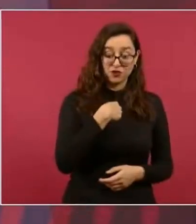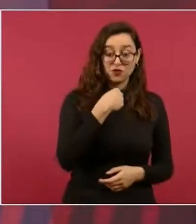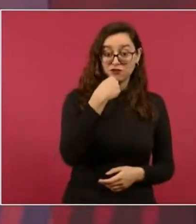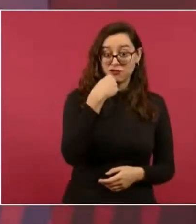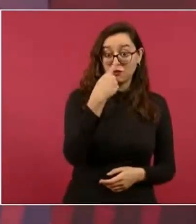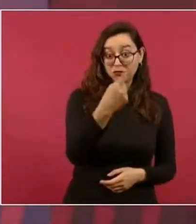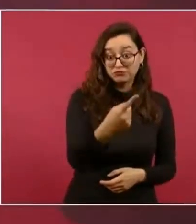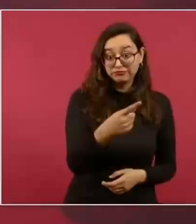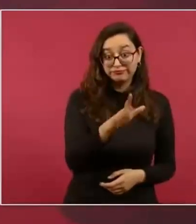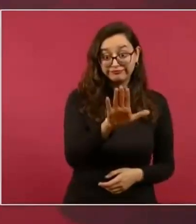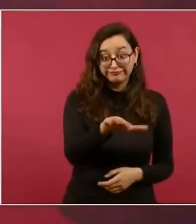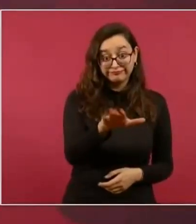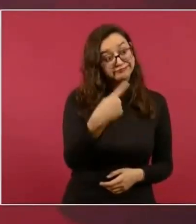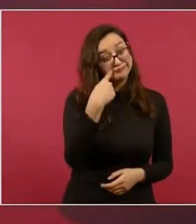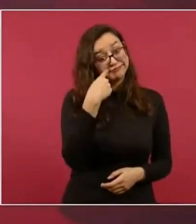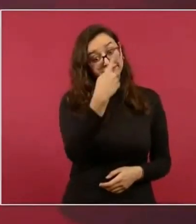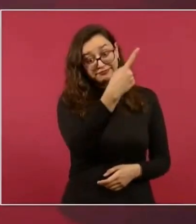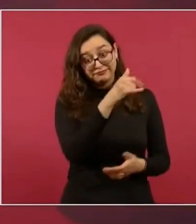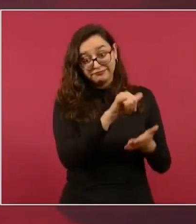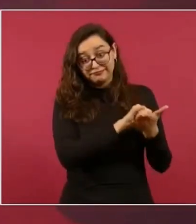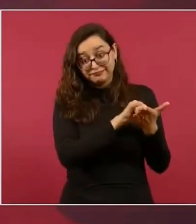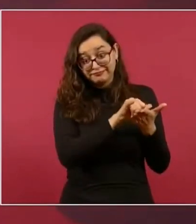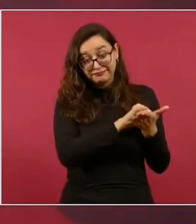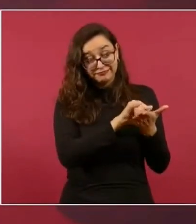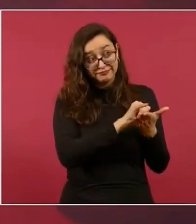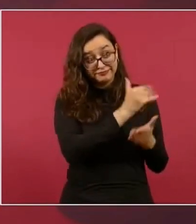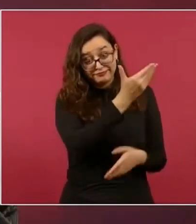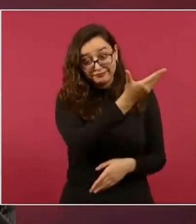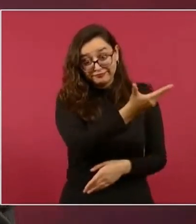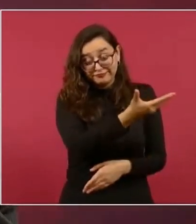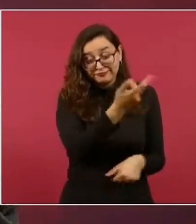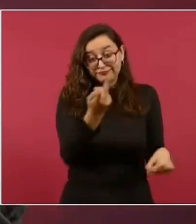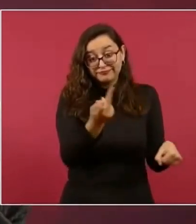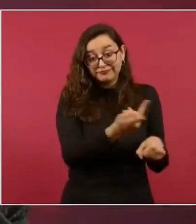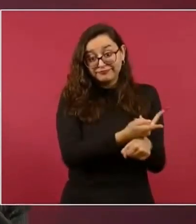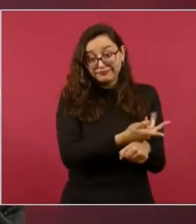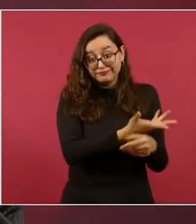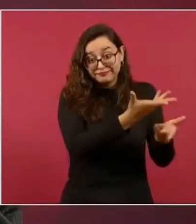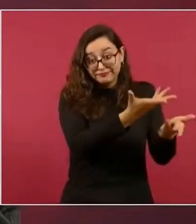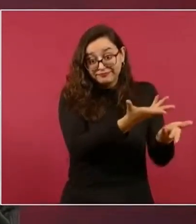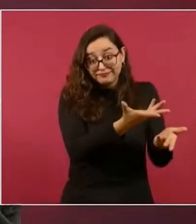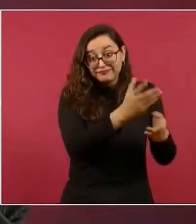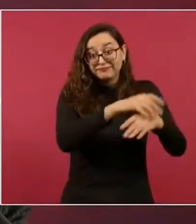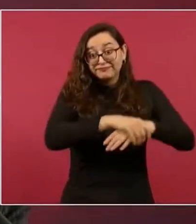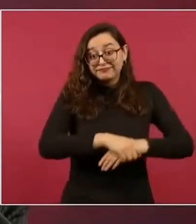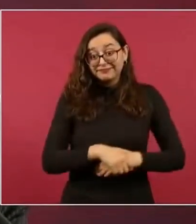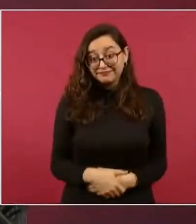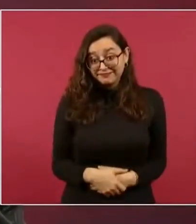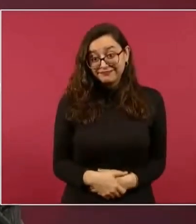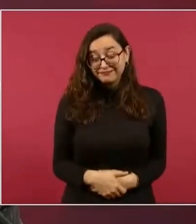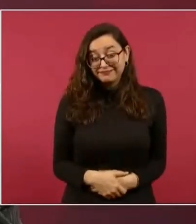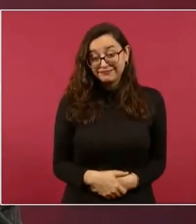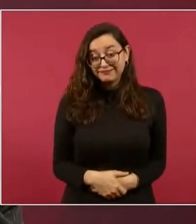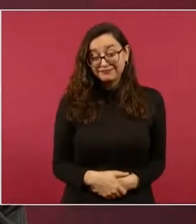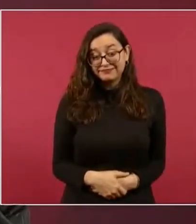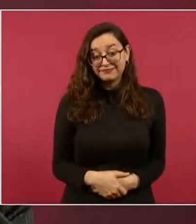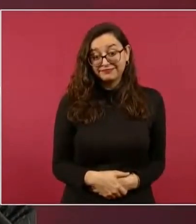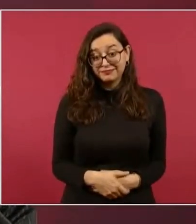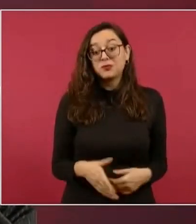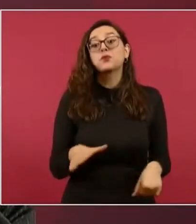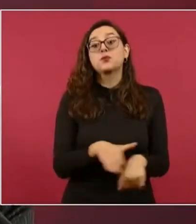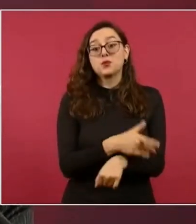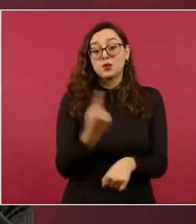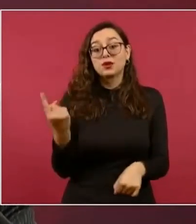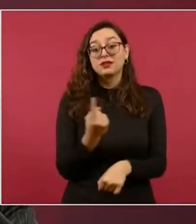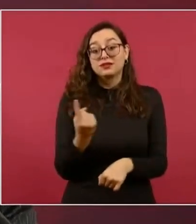precisamente porque